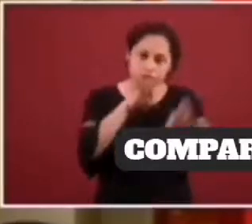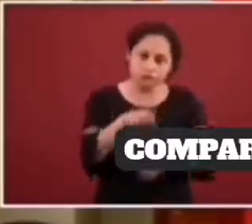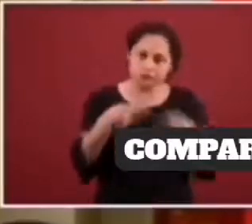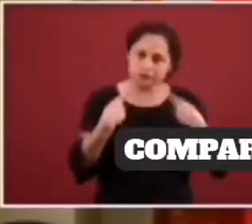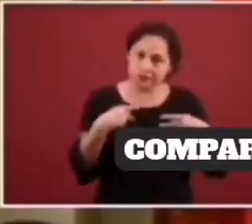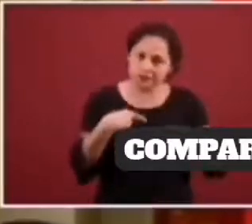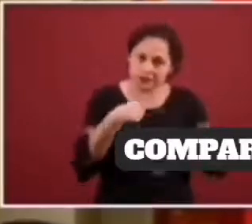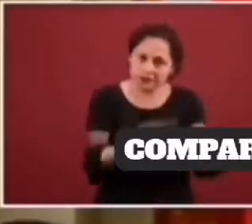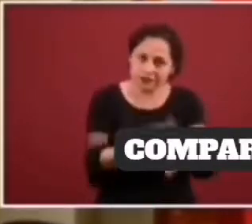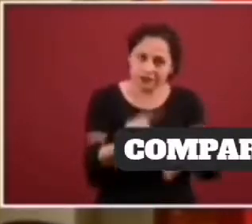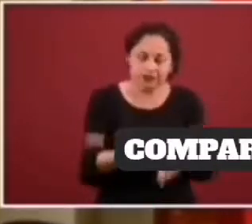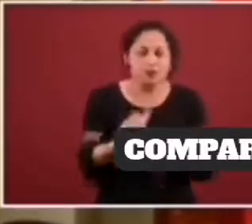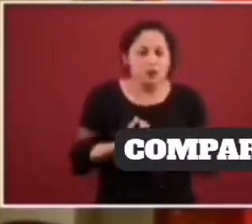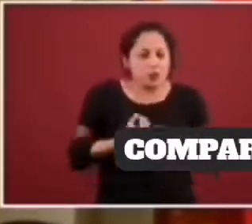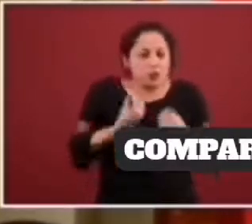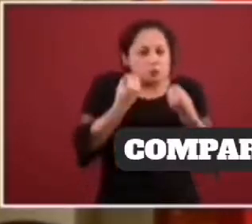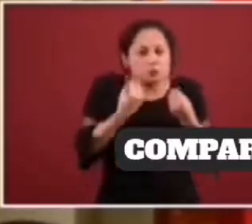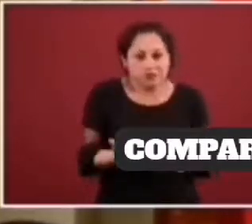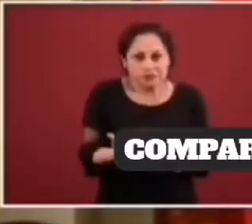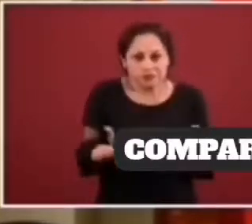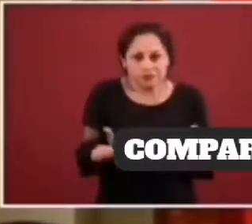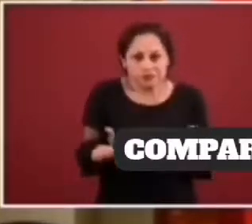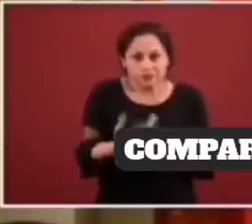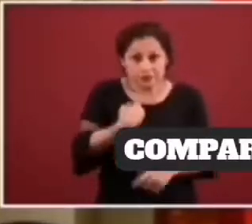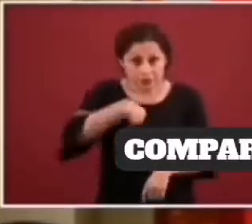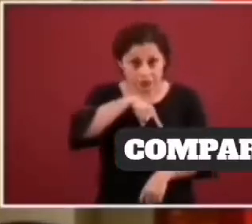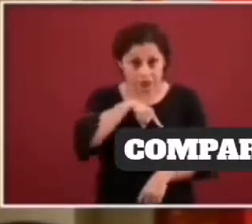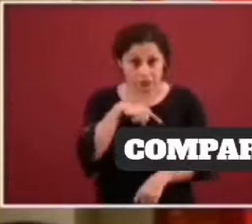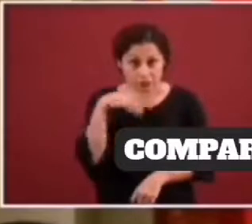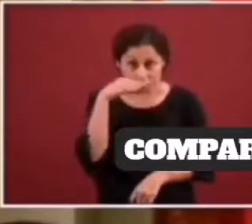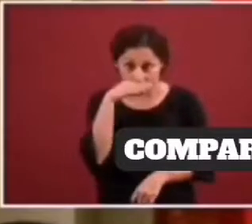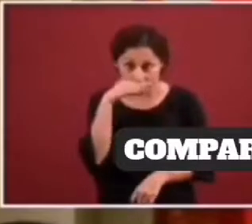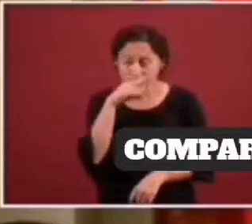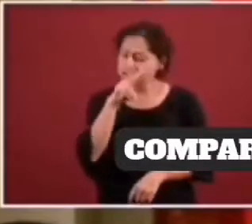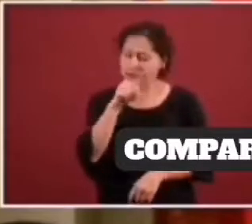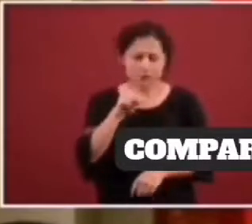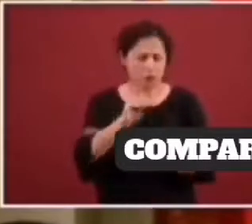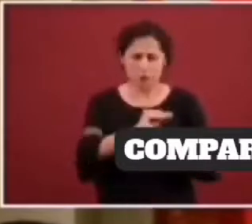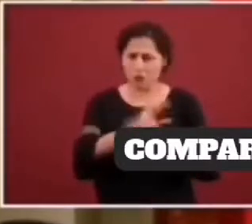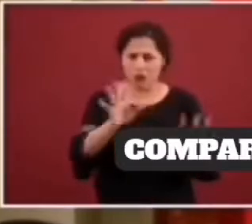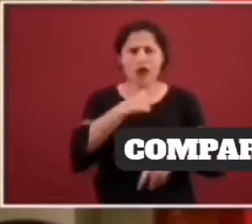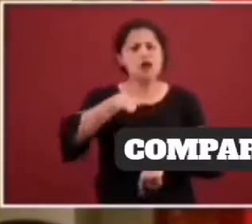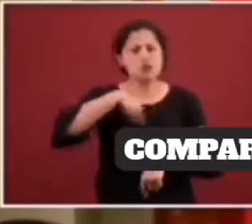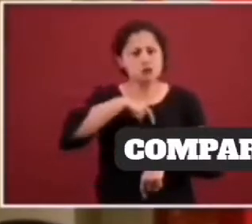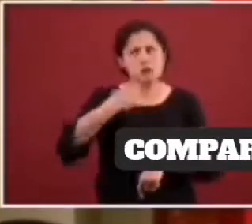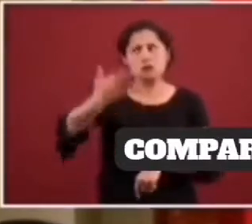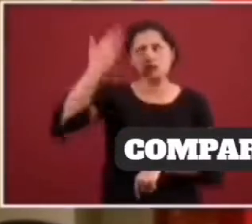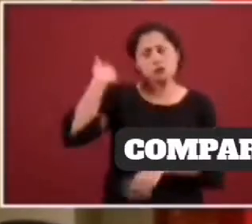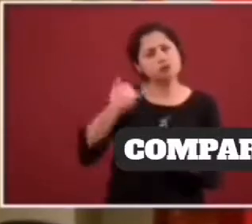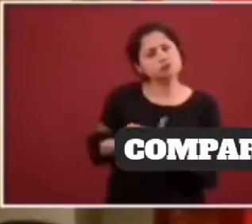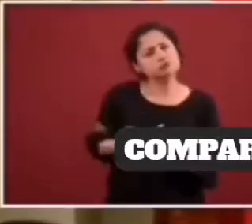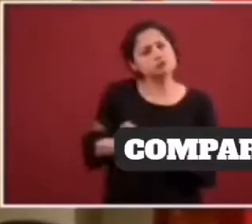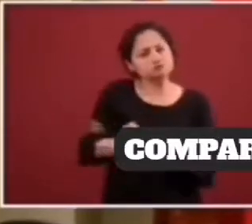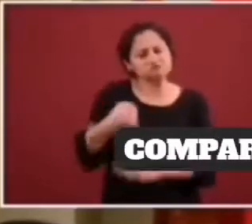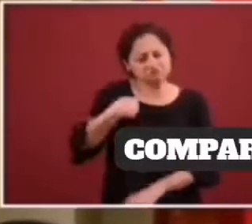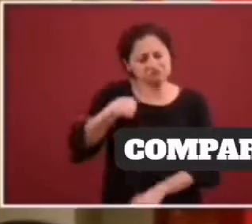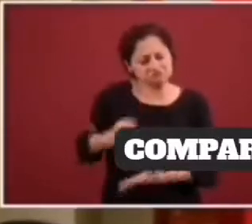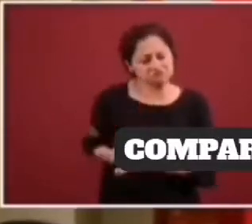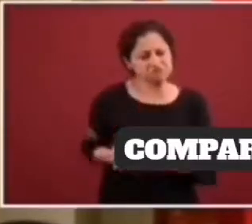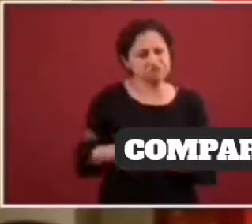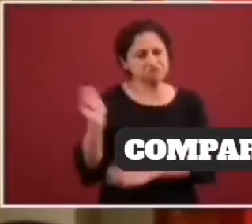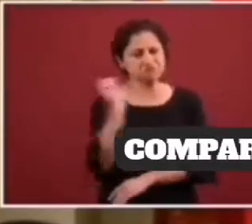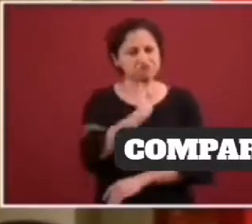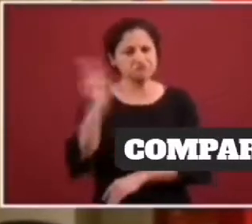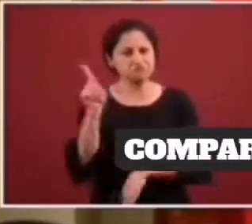gratuito, esto lo decidimos porque todos los días decidimos ser lo que somos y no